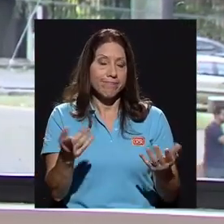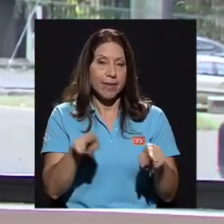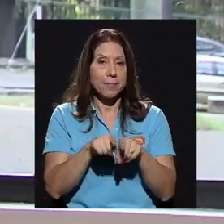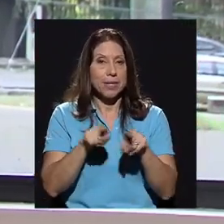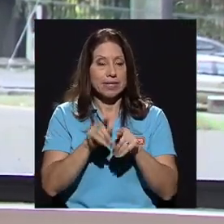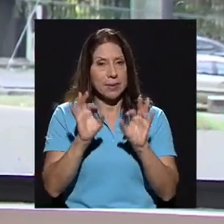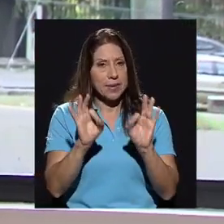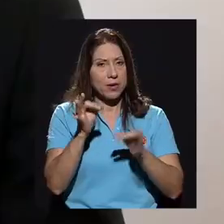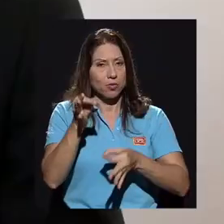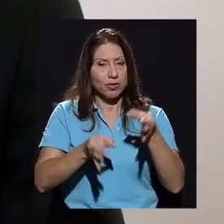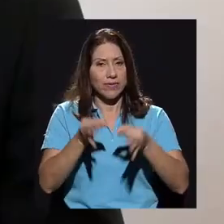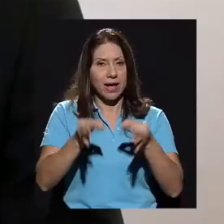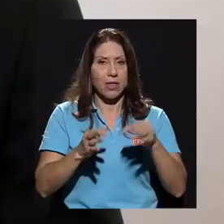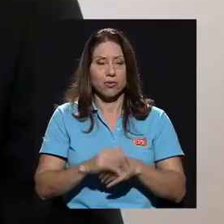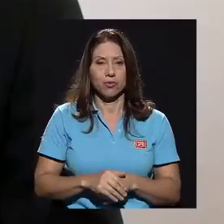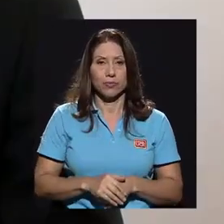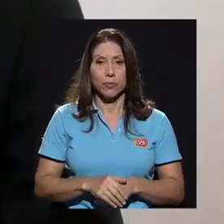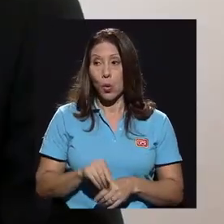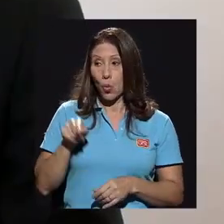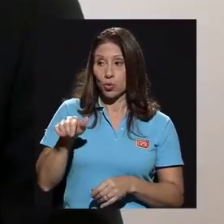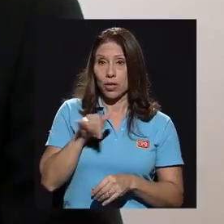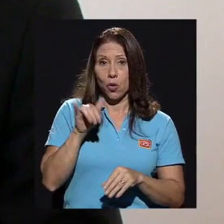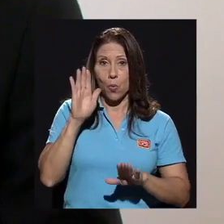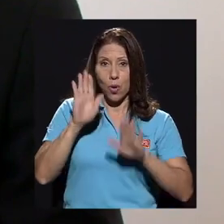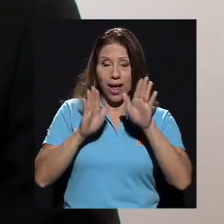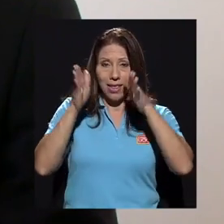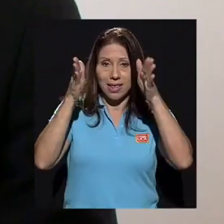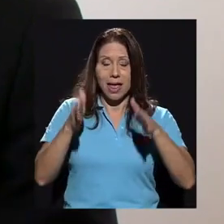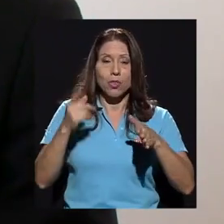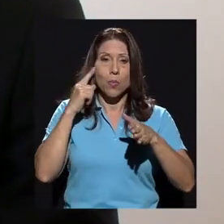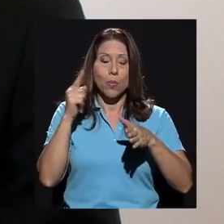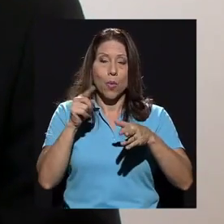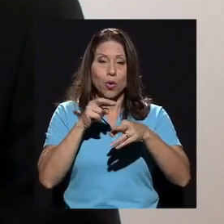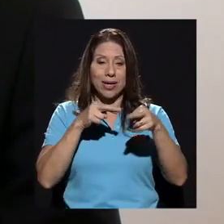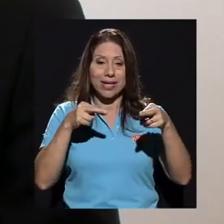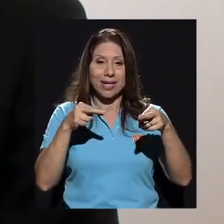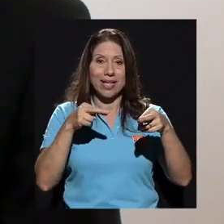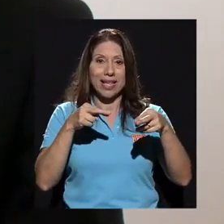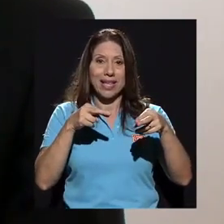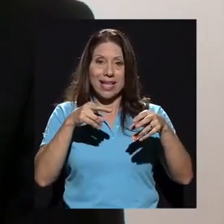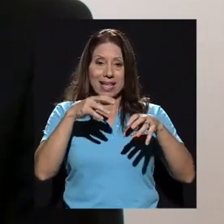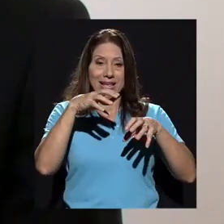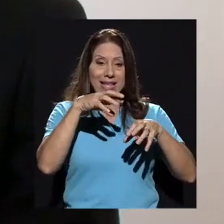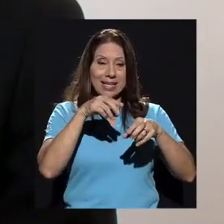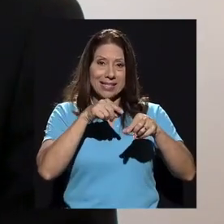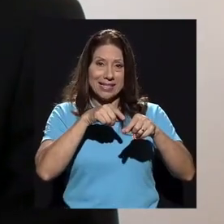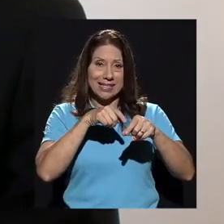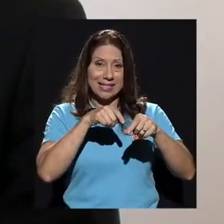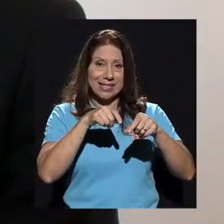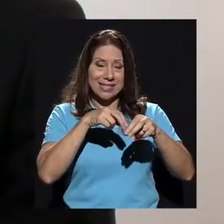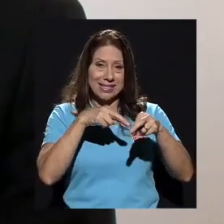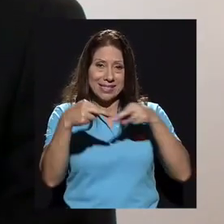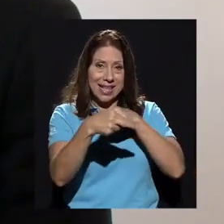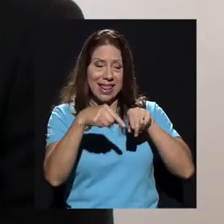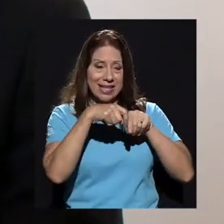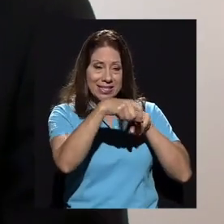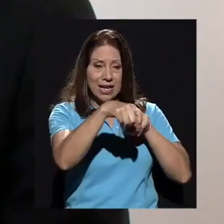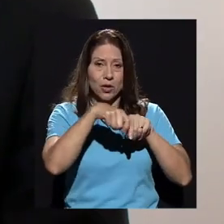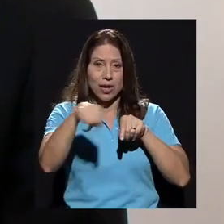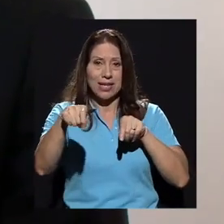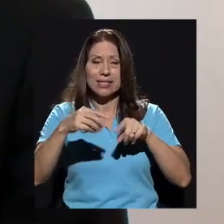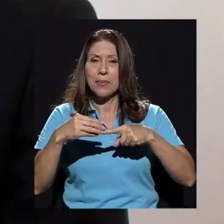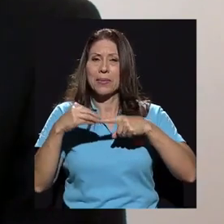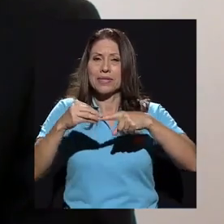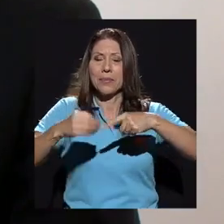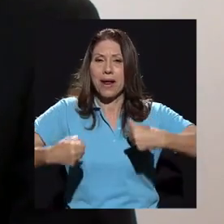bien justificados. Como aspirante por el área de sedes regionales, ¿cuál usted considera que es el principal reto o la